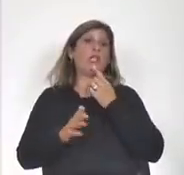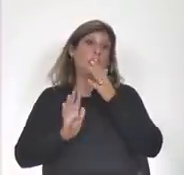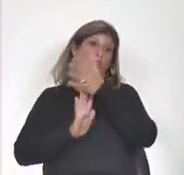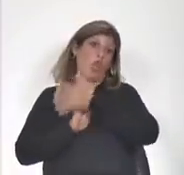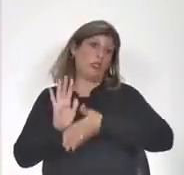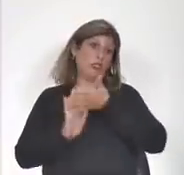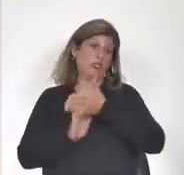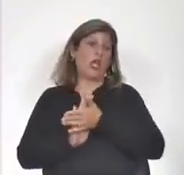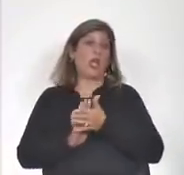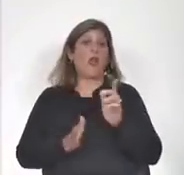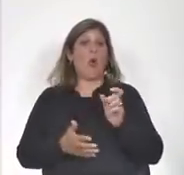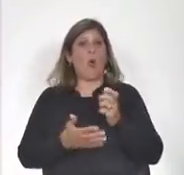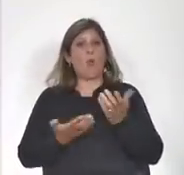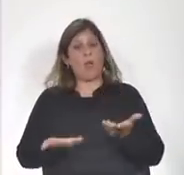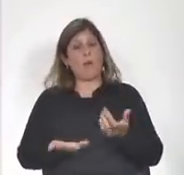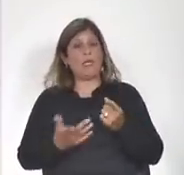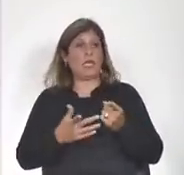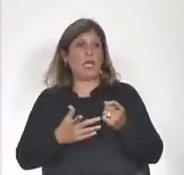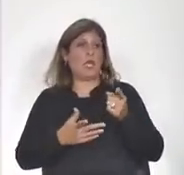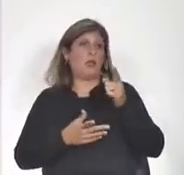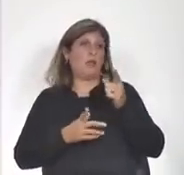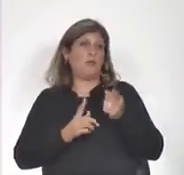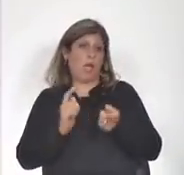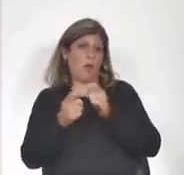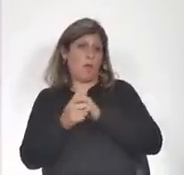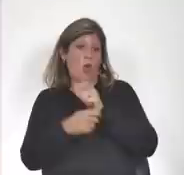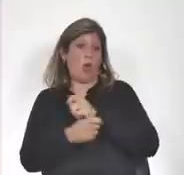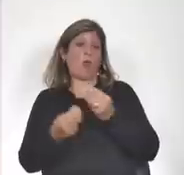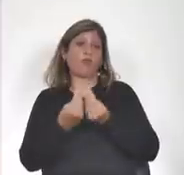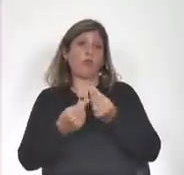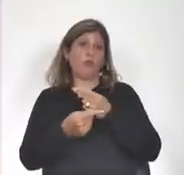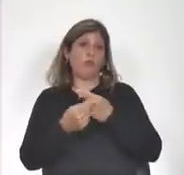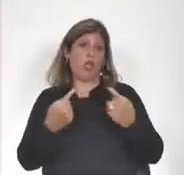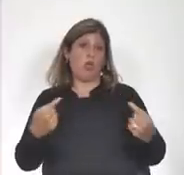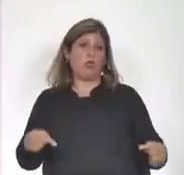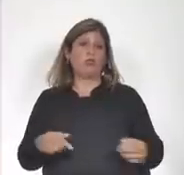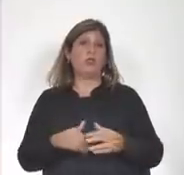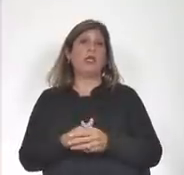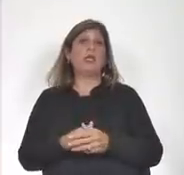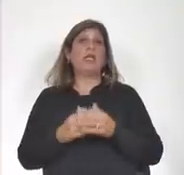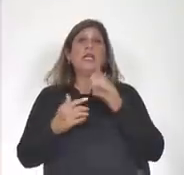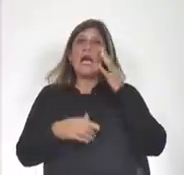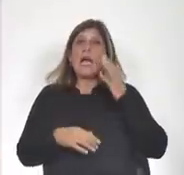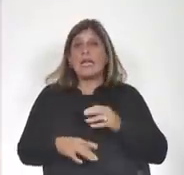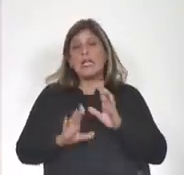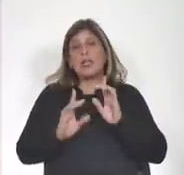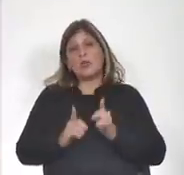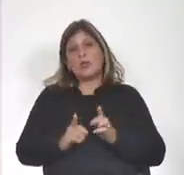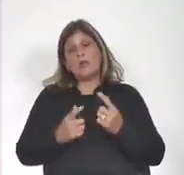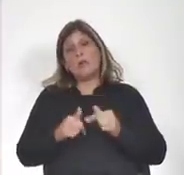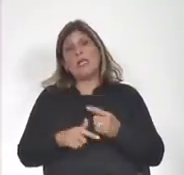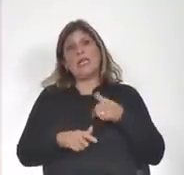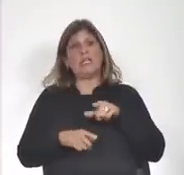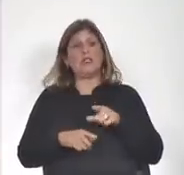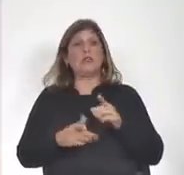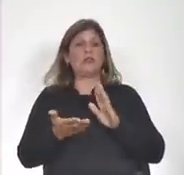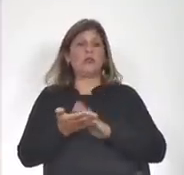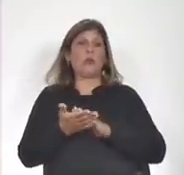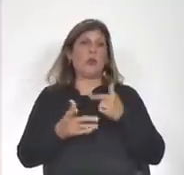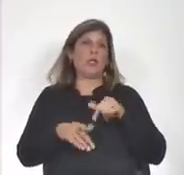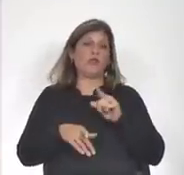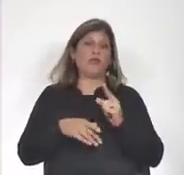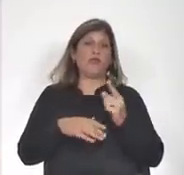movió muchas cosas. Yo creo que también se debe, señora Presidenta, a un gran blindaje